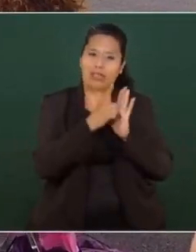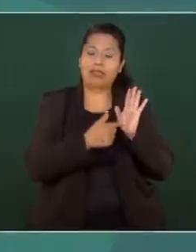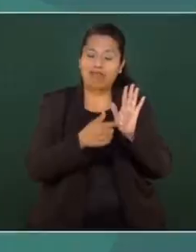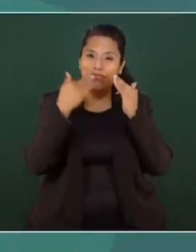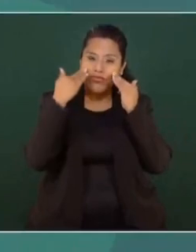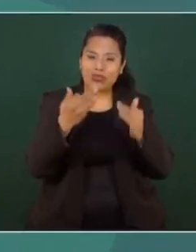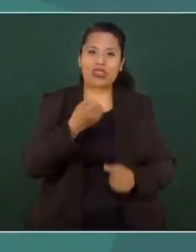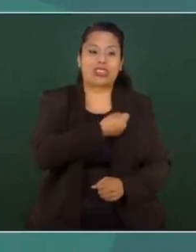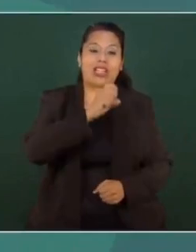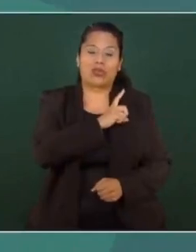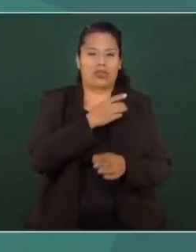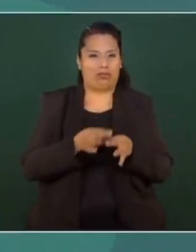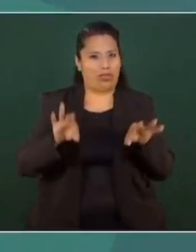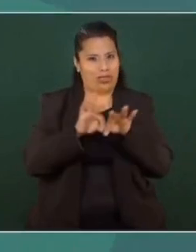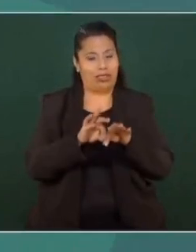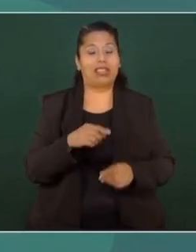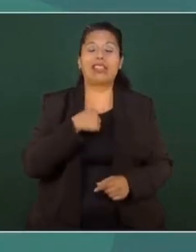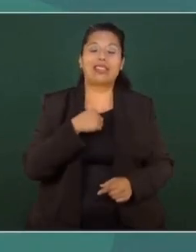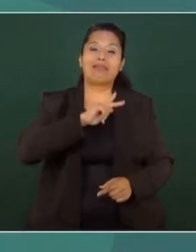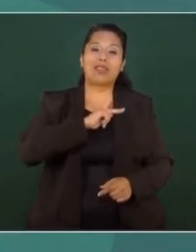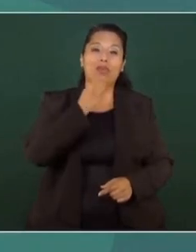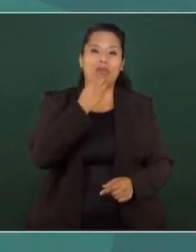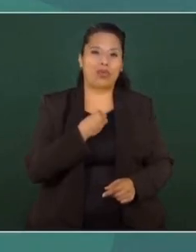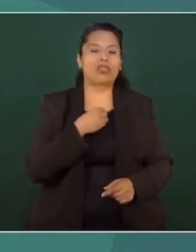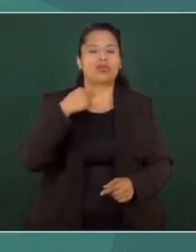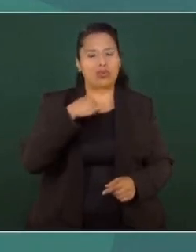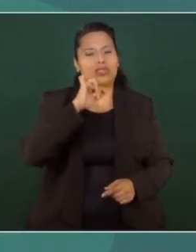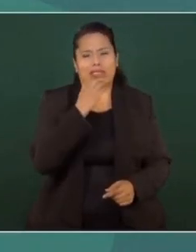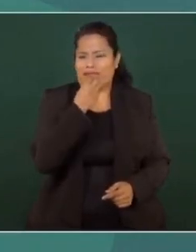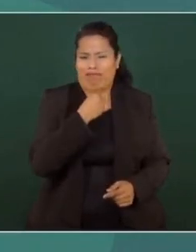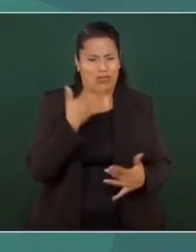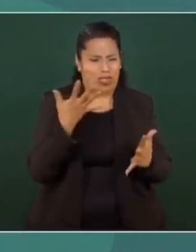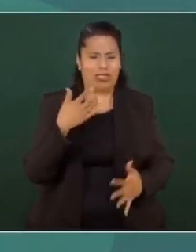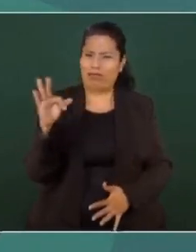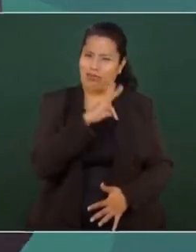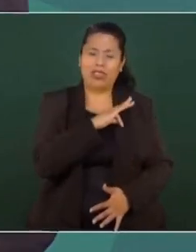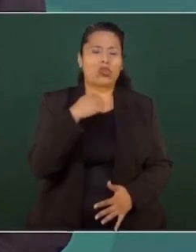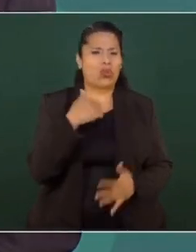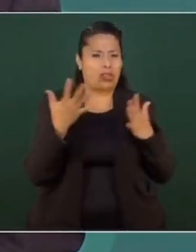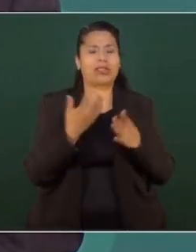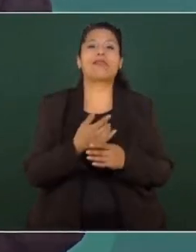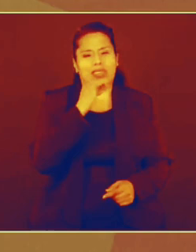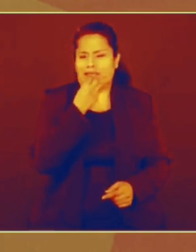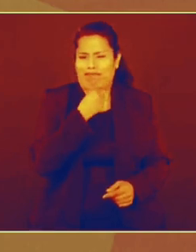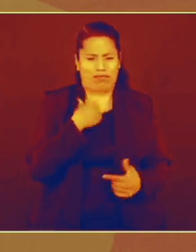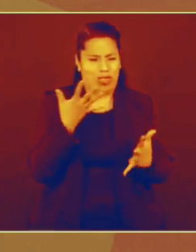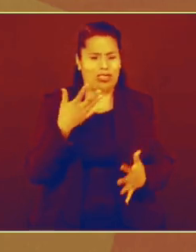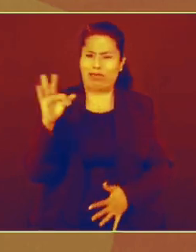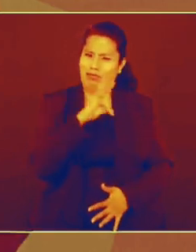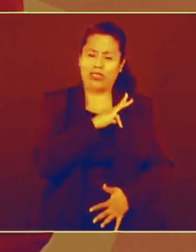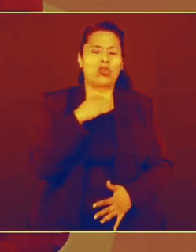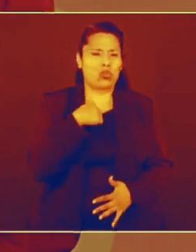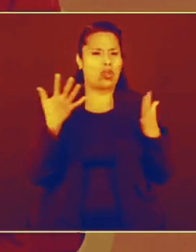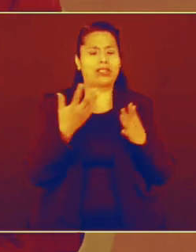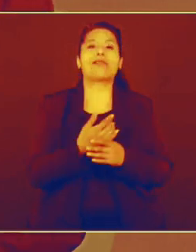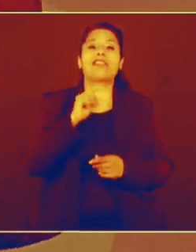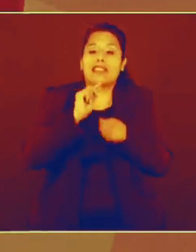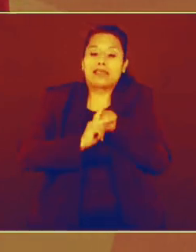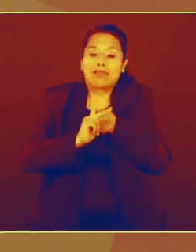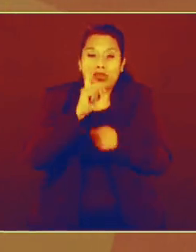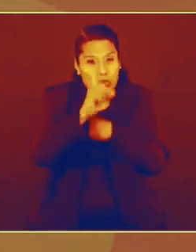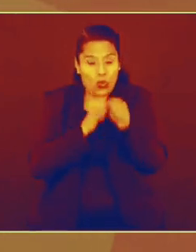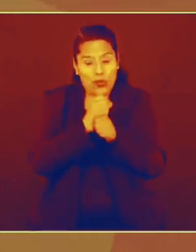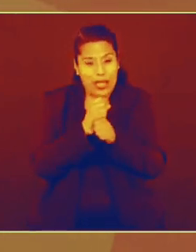se va a garantizar, es mi compromiso, es todo un desafío, pero a mediados del año próximo, a mediados del año próximo,